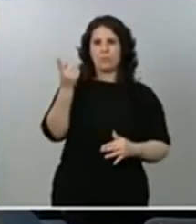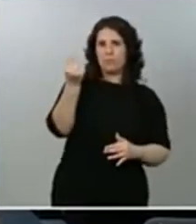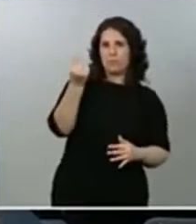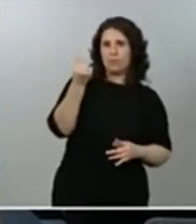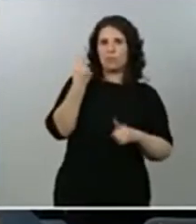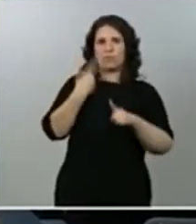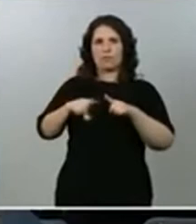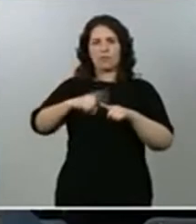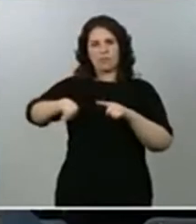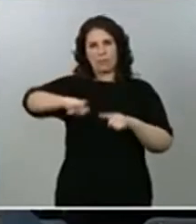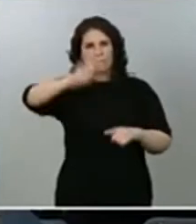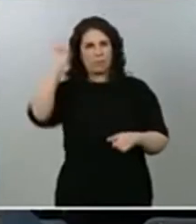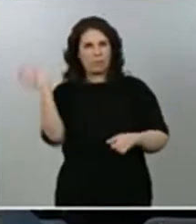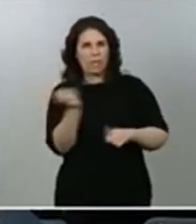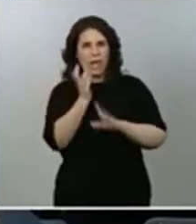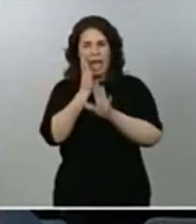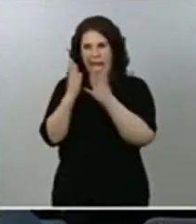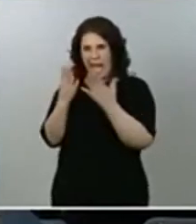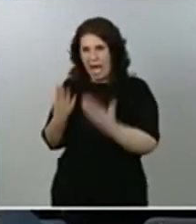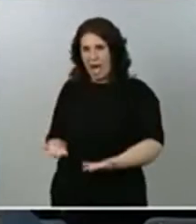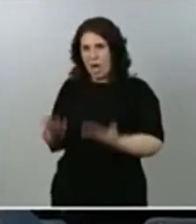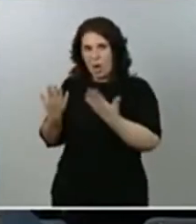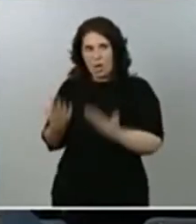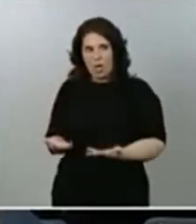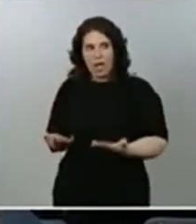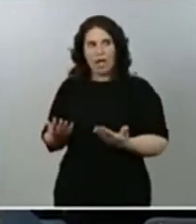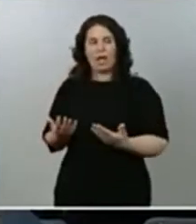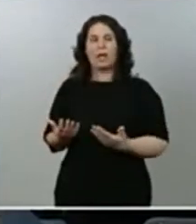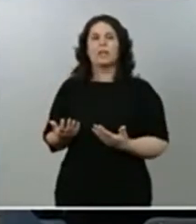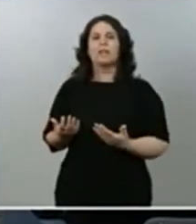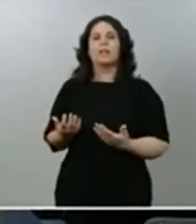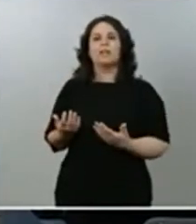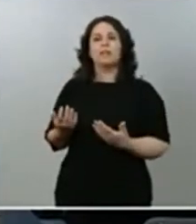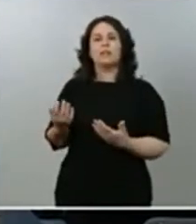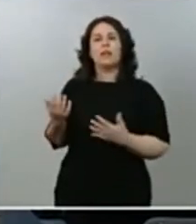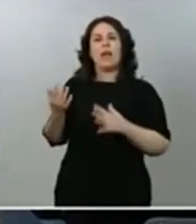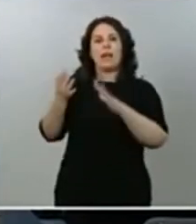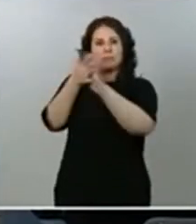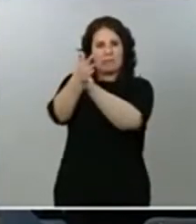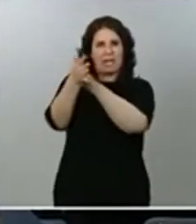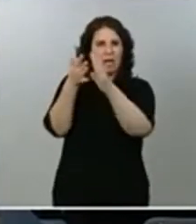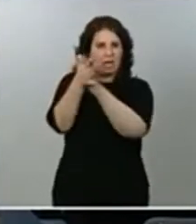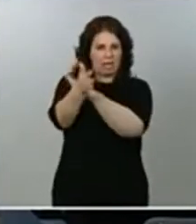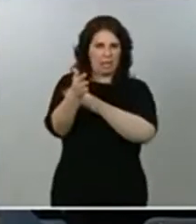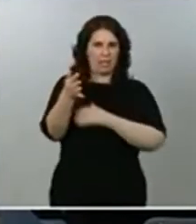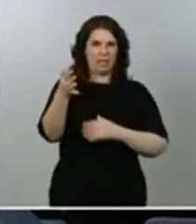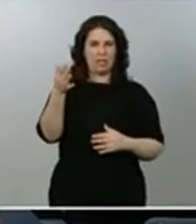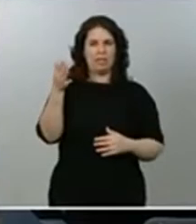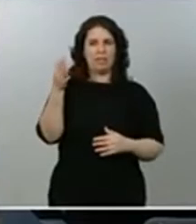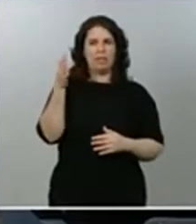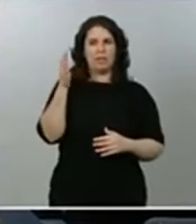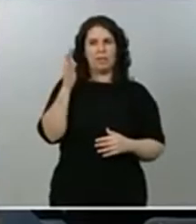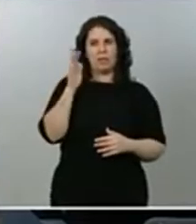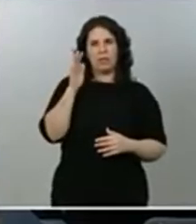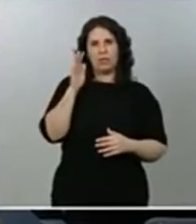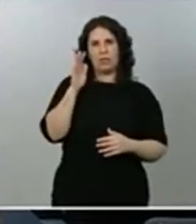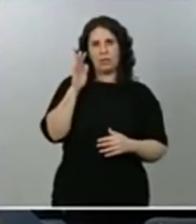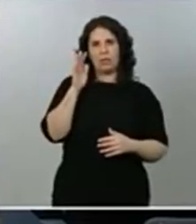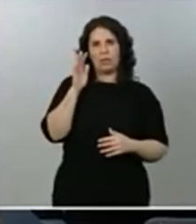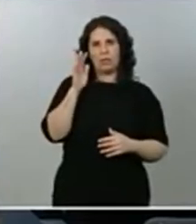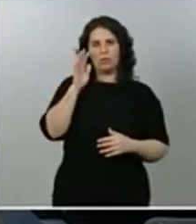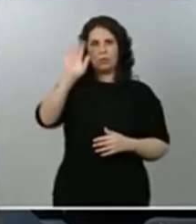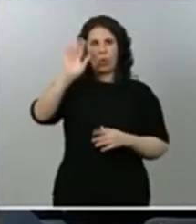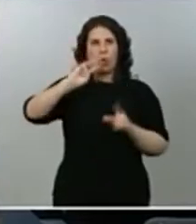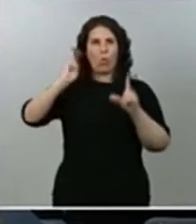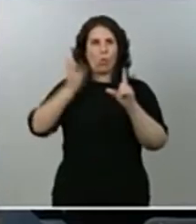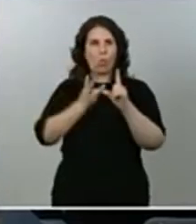ocupan a la Casa Real en virtud de todas las cuestiones que están colgadas en su propia página